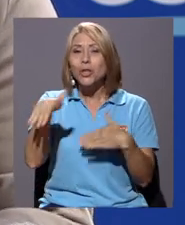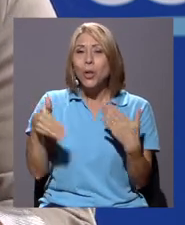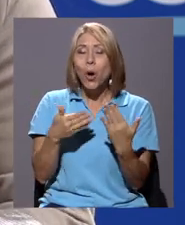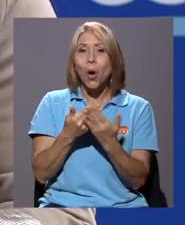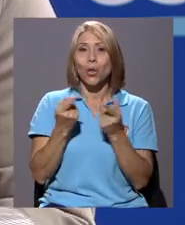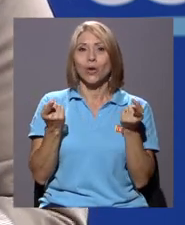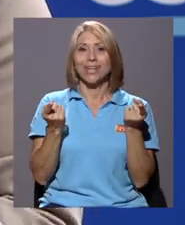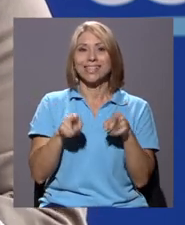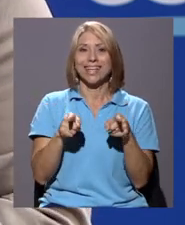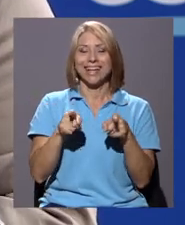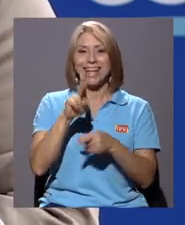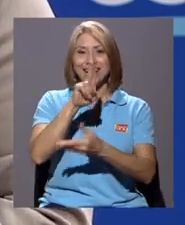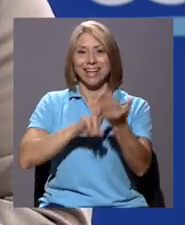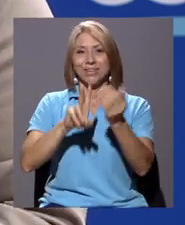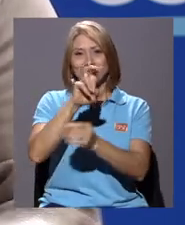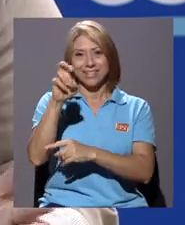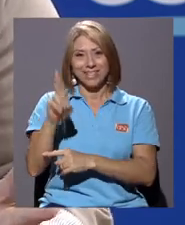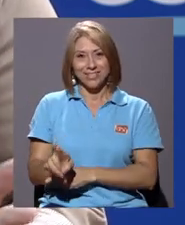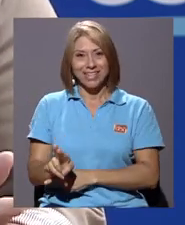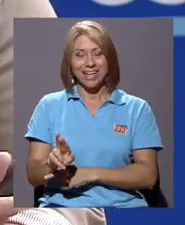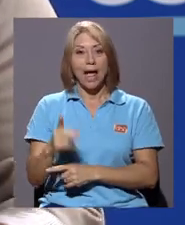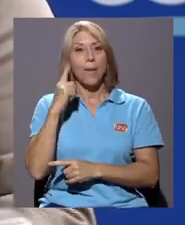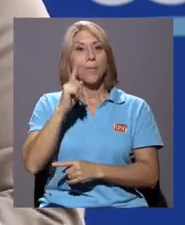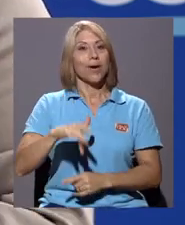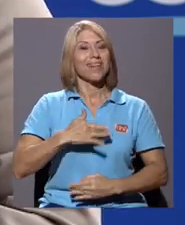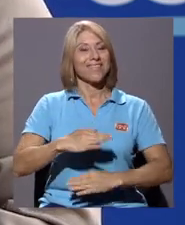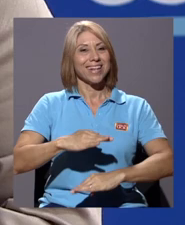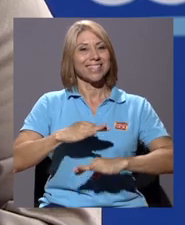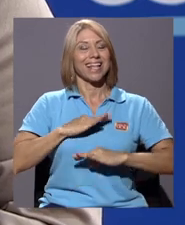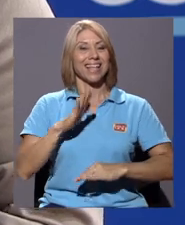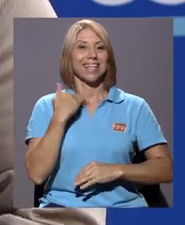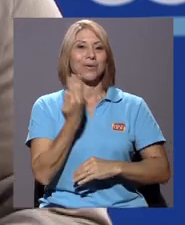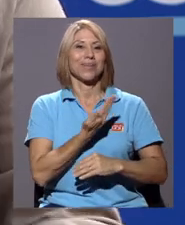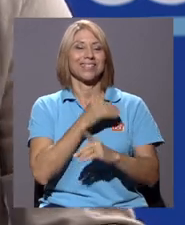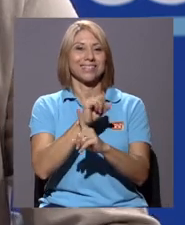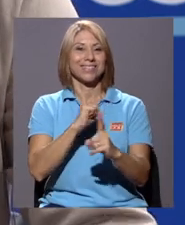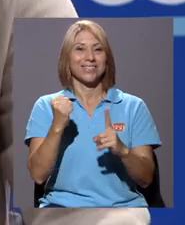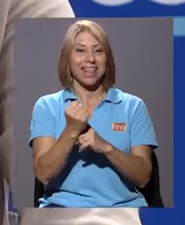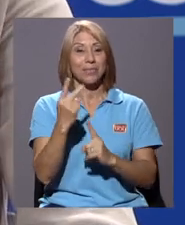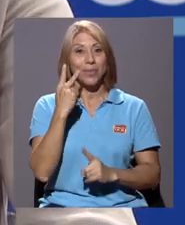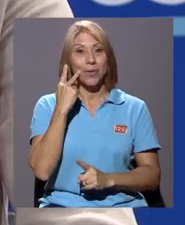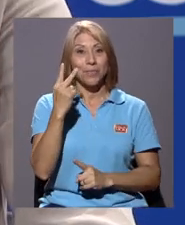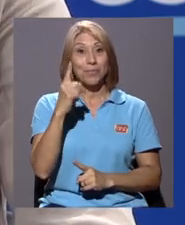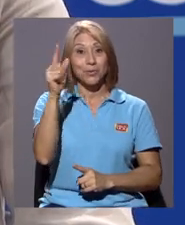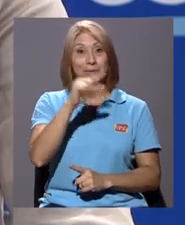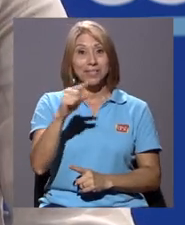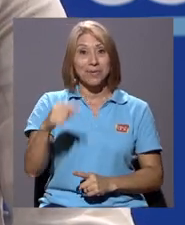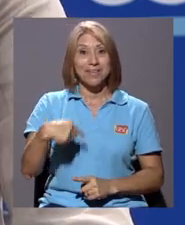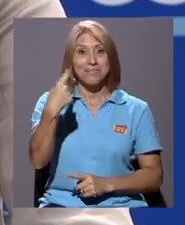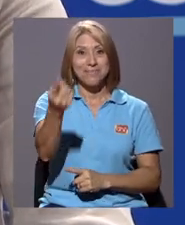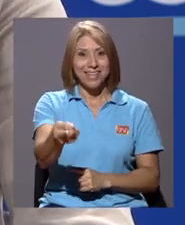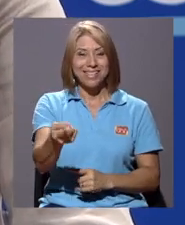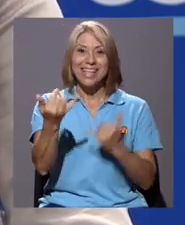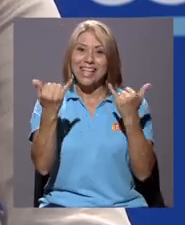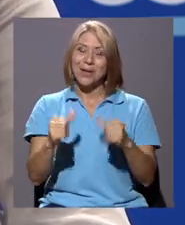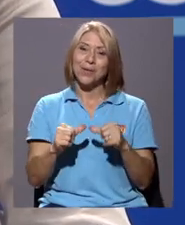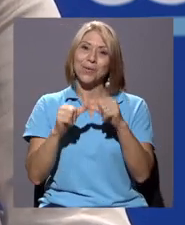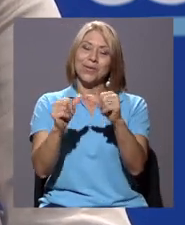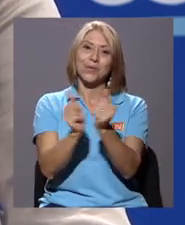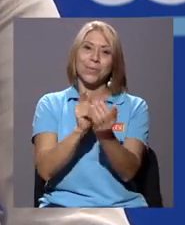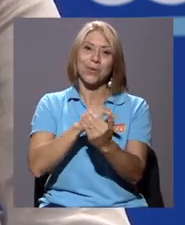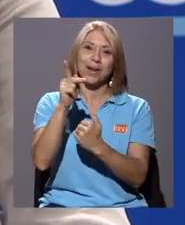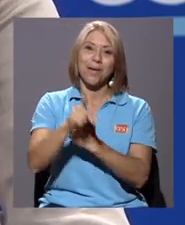genera en la Universidad de Costa Rica por el bienestar de nuestra sociedad. Nos vemos en una semana más y les dejamos en la